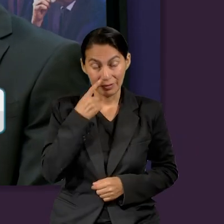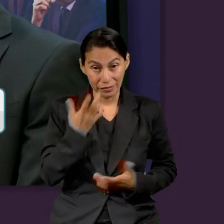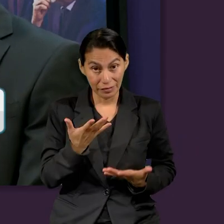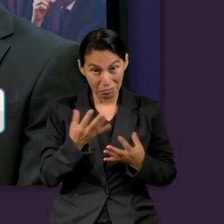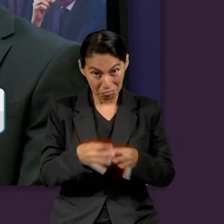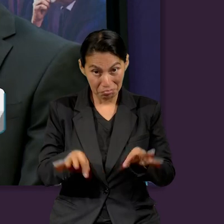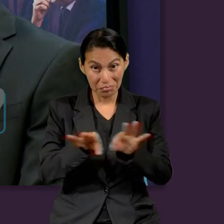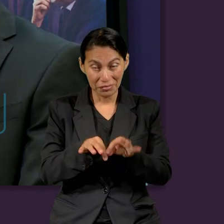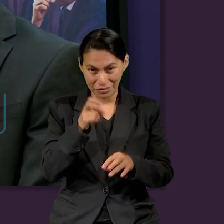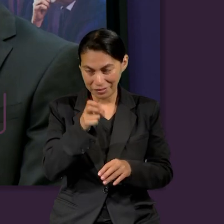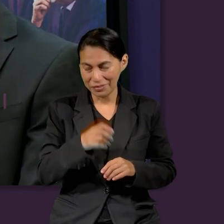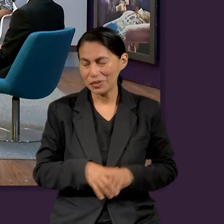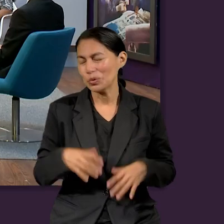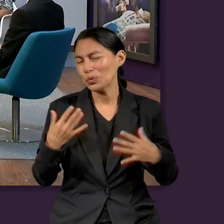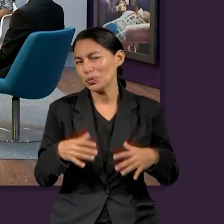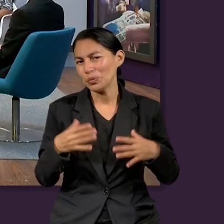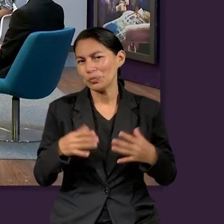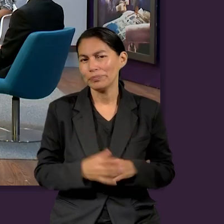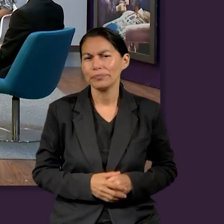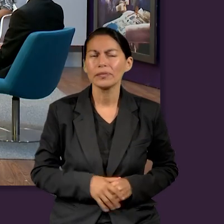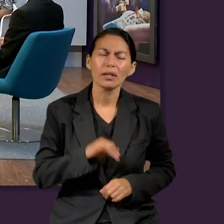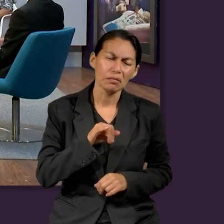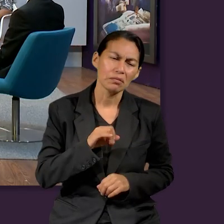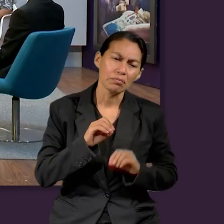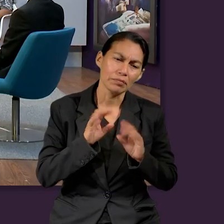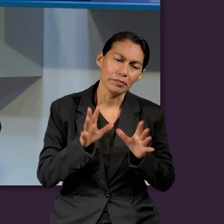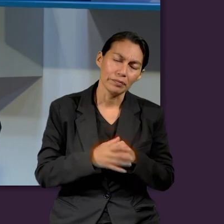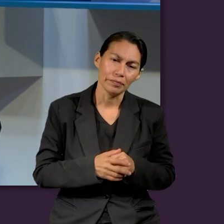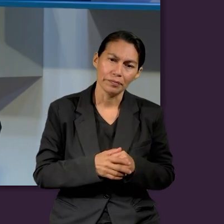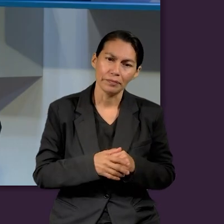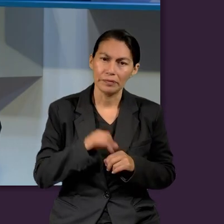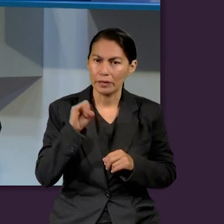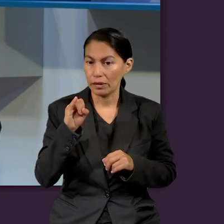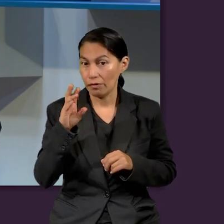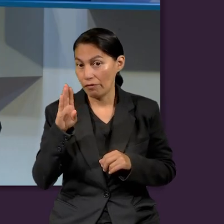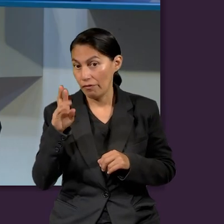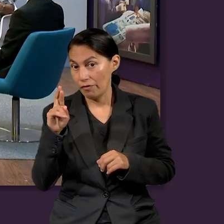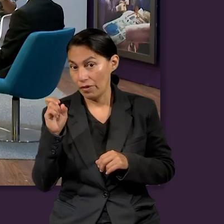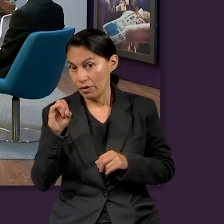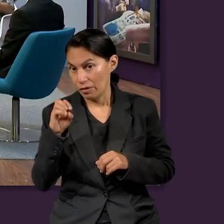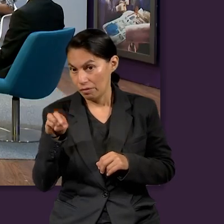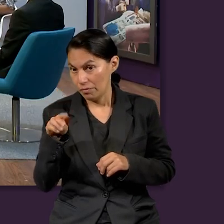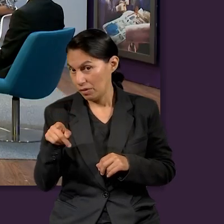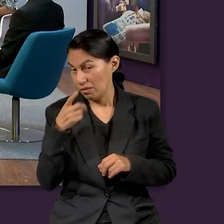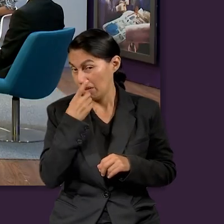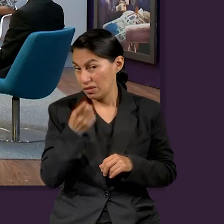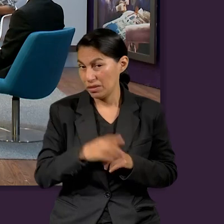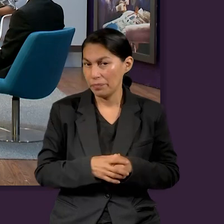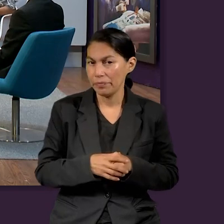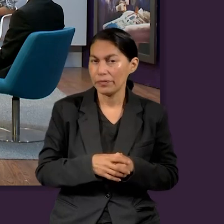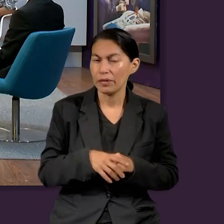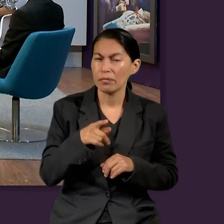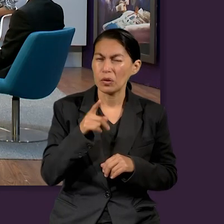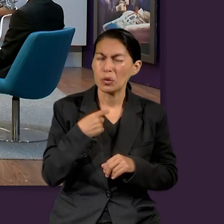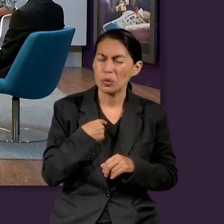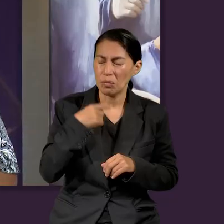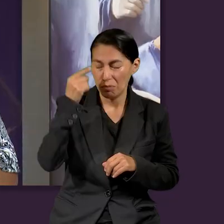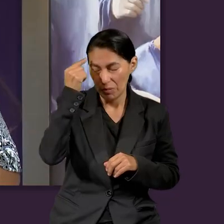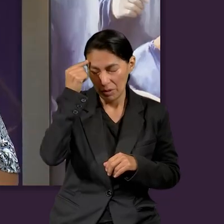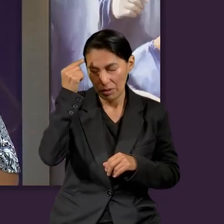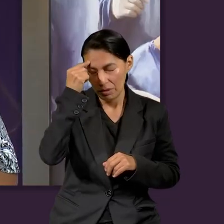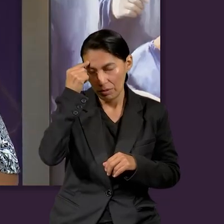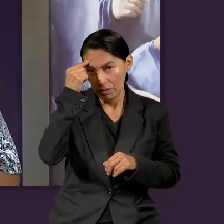tenía plena confianza en Dios. Así es. ¿Qué importante es eso? Sí, pues bueno, agregando un poquito a lo que decía Ibrahim,